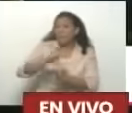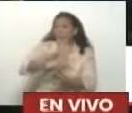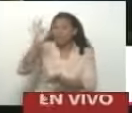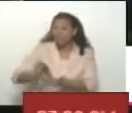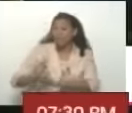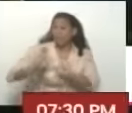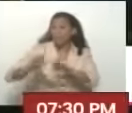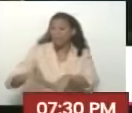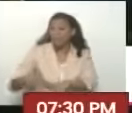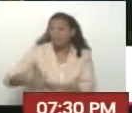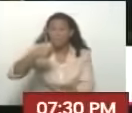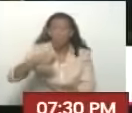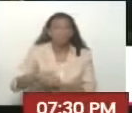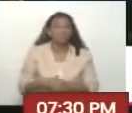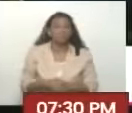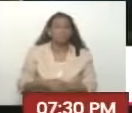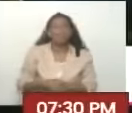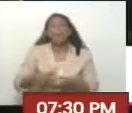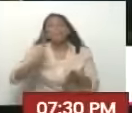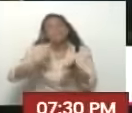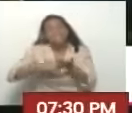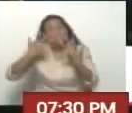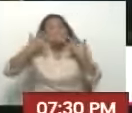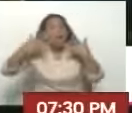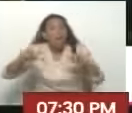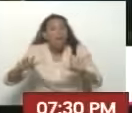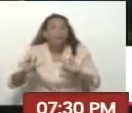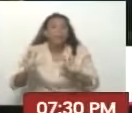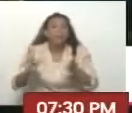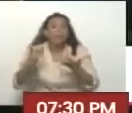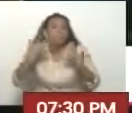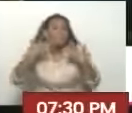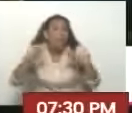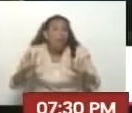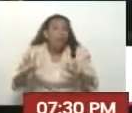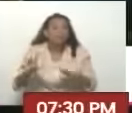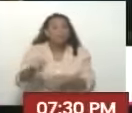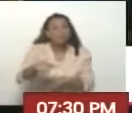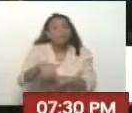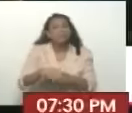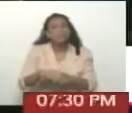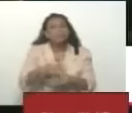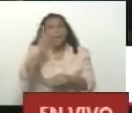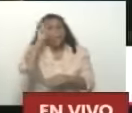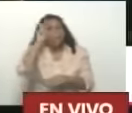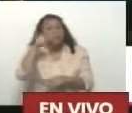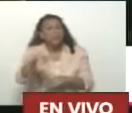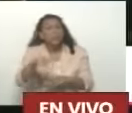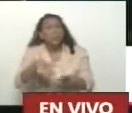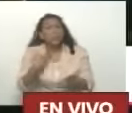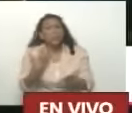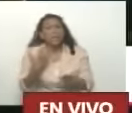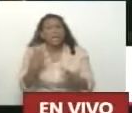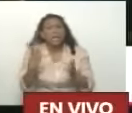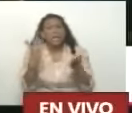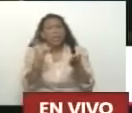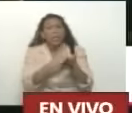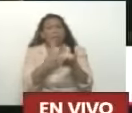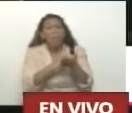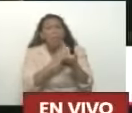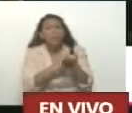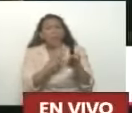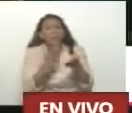Parece que sí Equipo técnico El profesor Ramonet Quiere mostrar Unos documentos